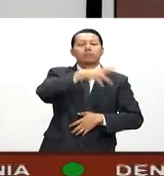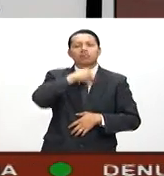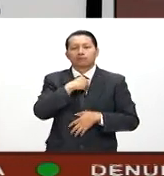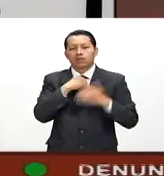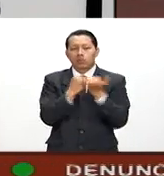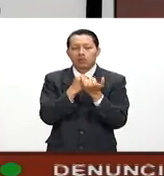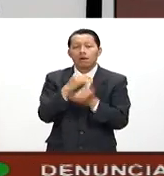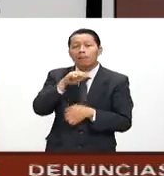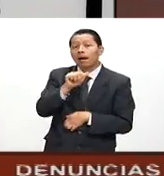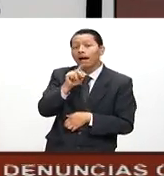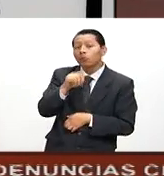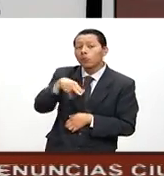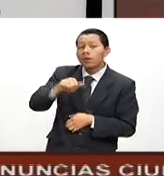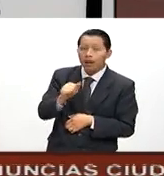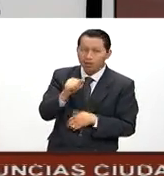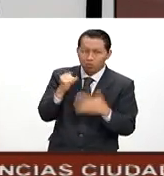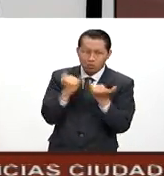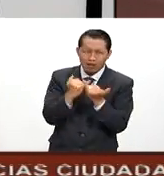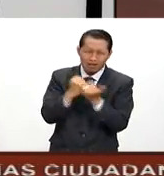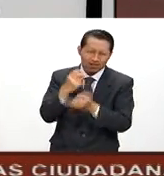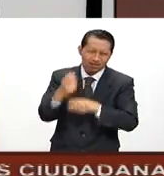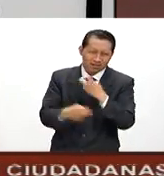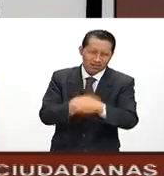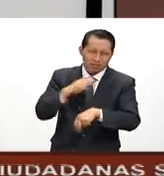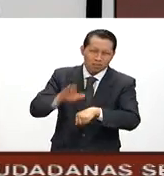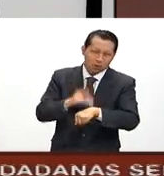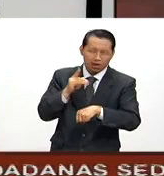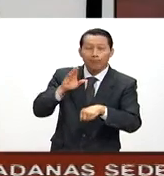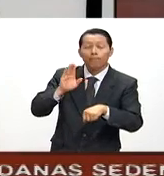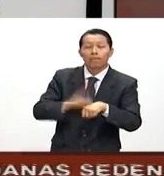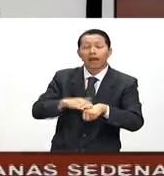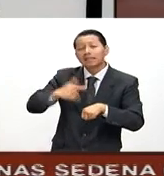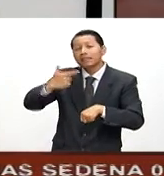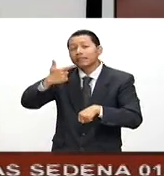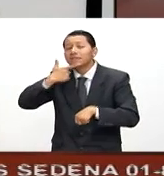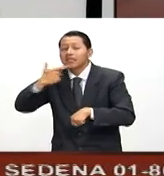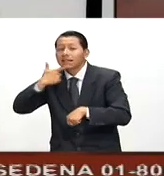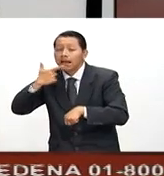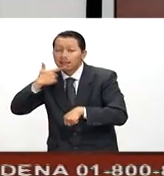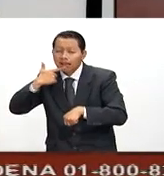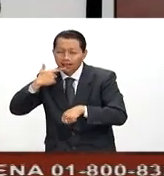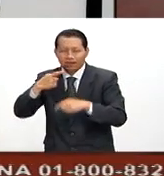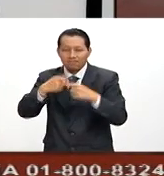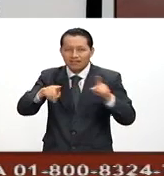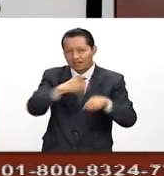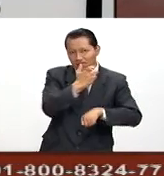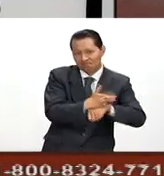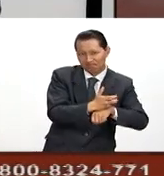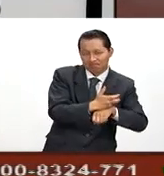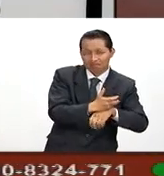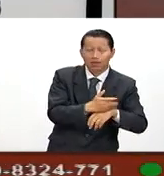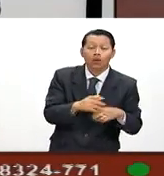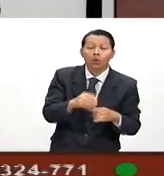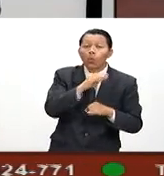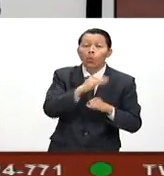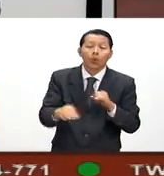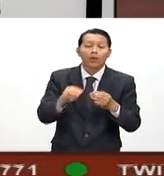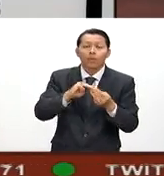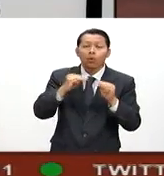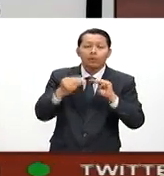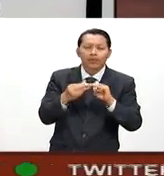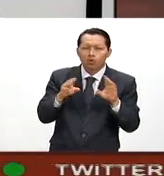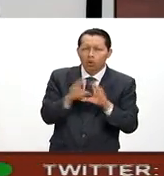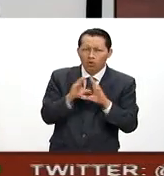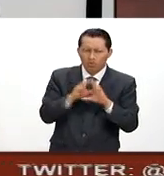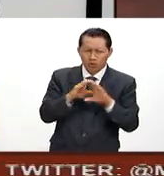pasó a Madonna, a quien también se le critica por hablar más como británica que como estadounidense. Un último motivo podría ser